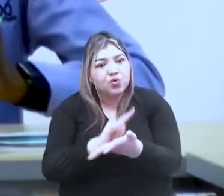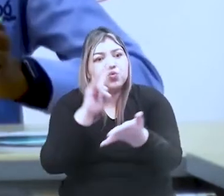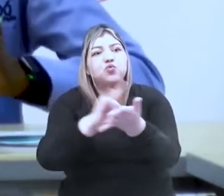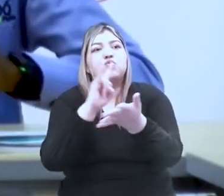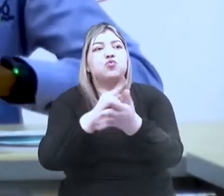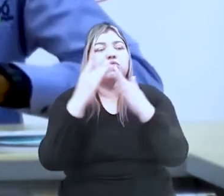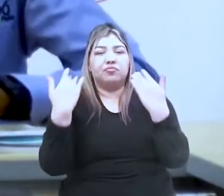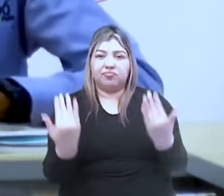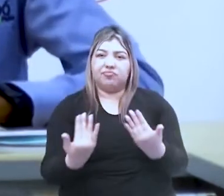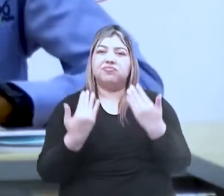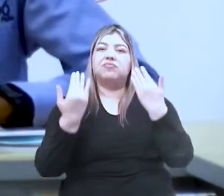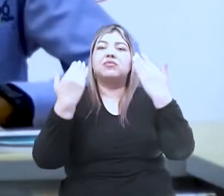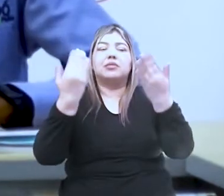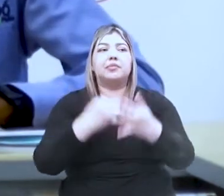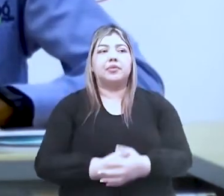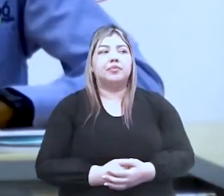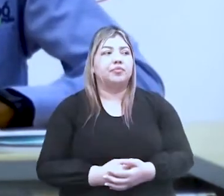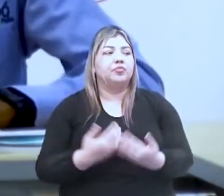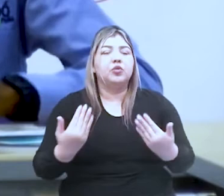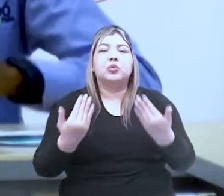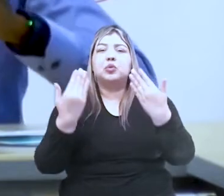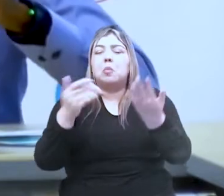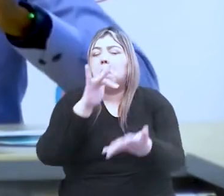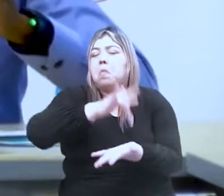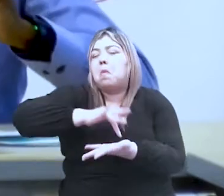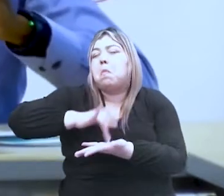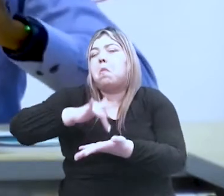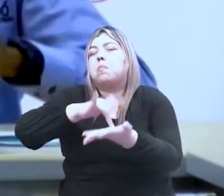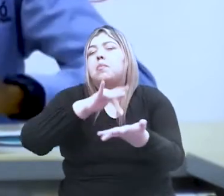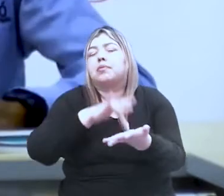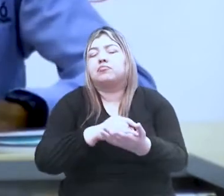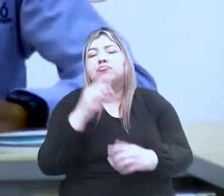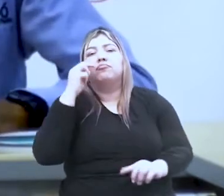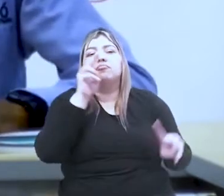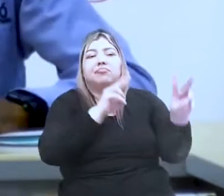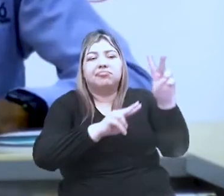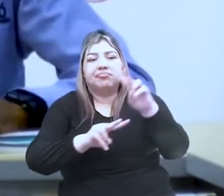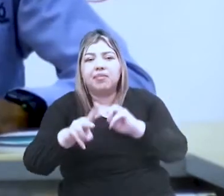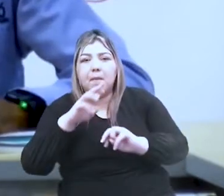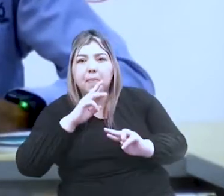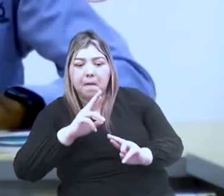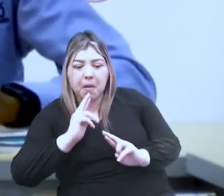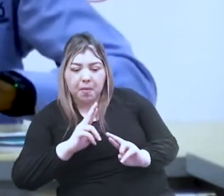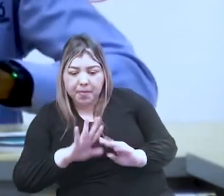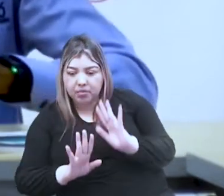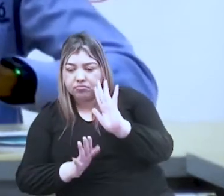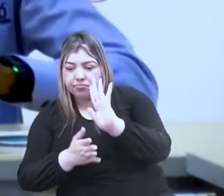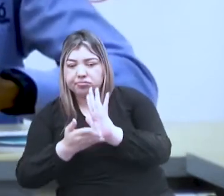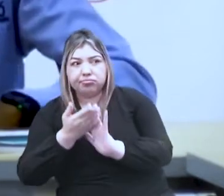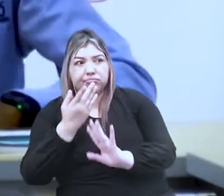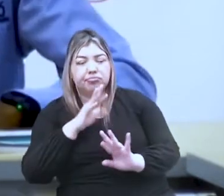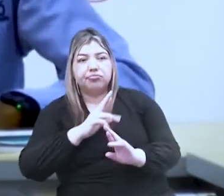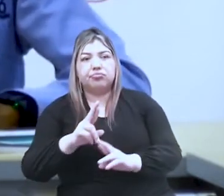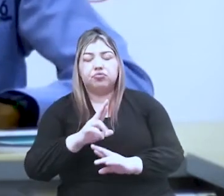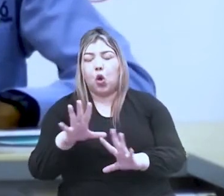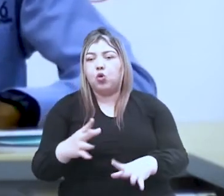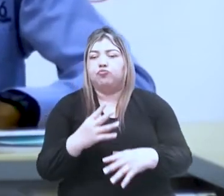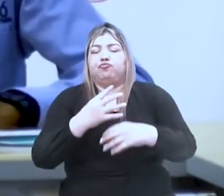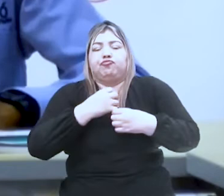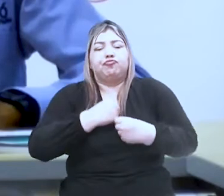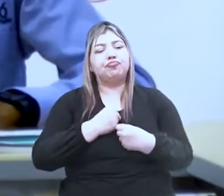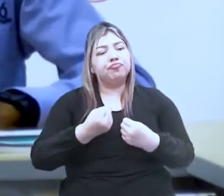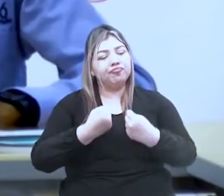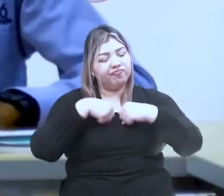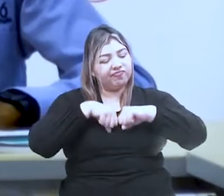que además de que se haga la participación, se observen los resultados y por supuesto que haya una apropiación de lo que